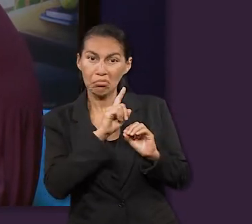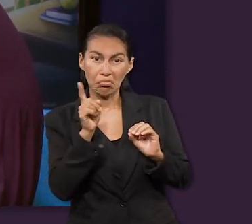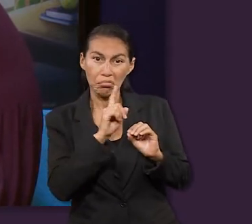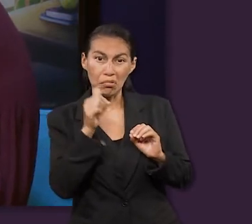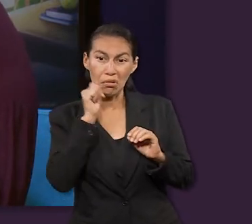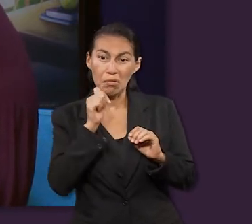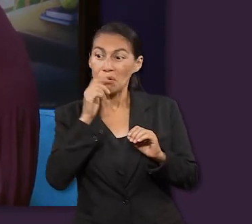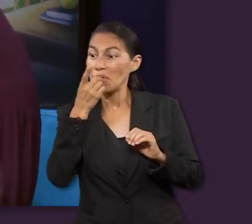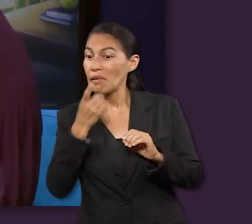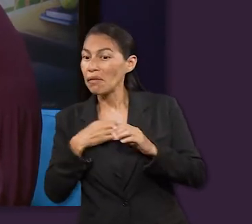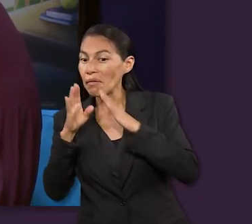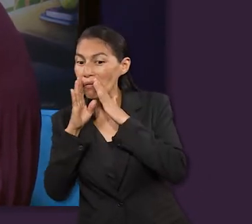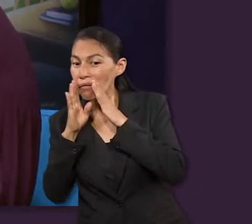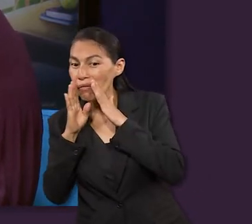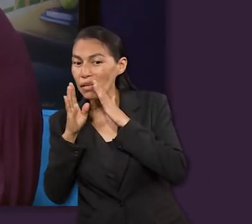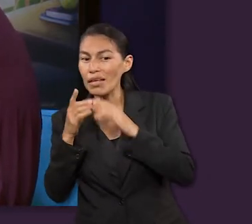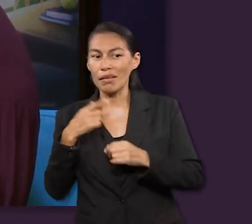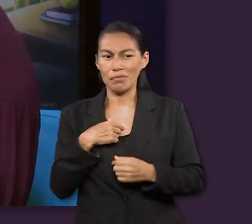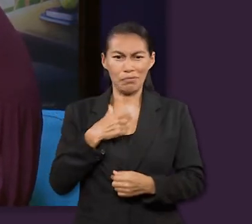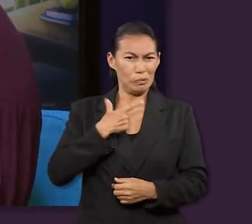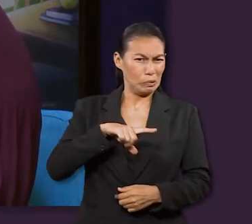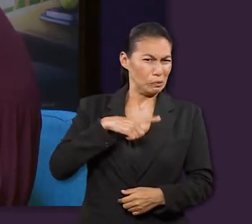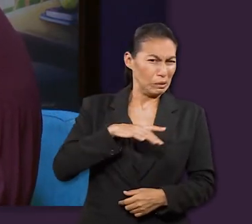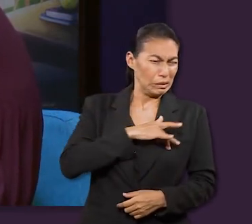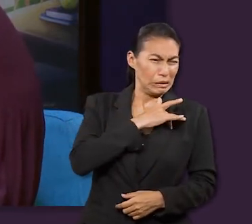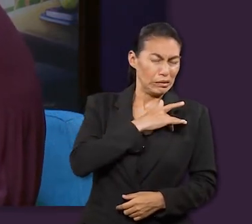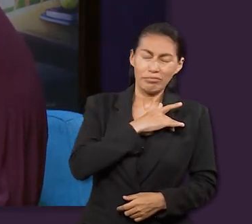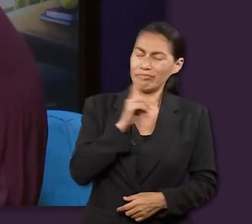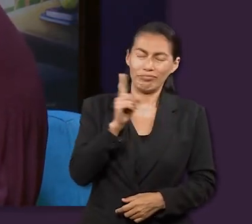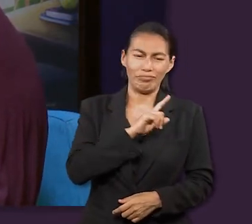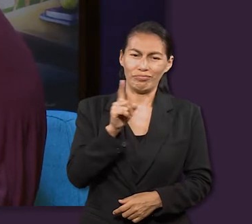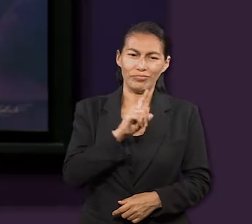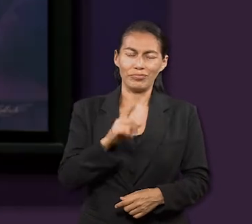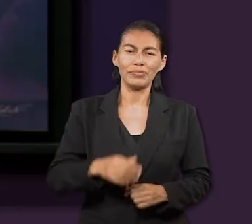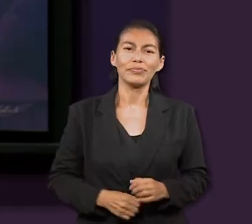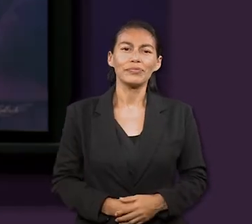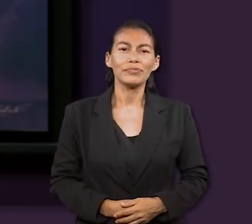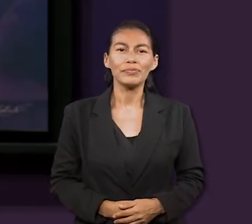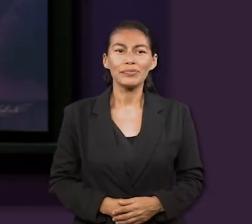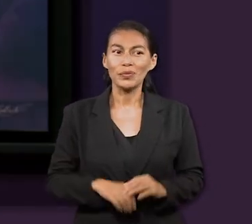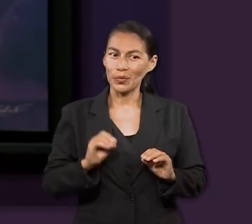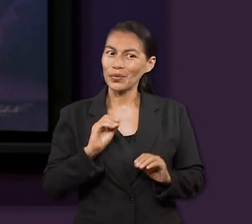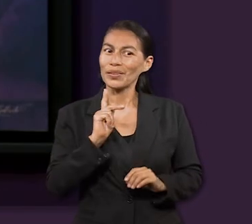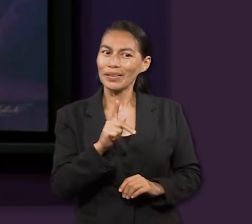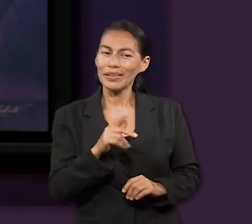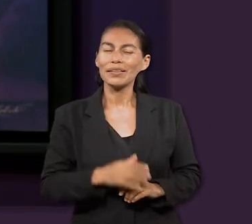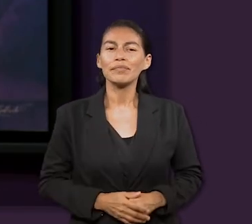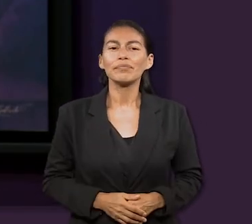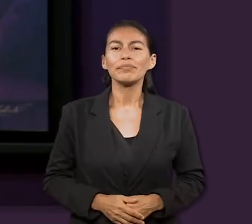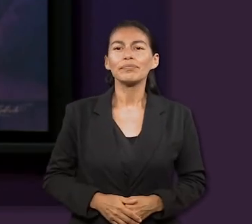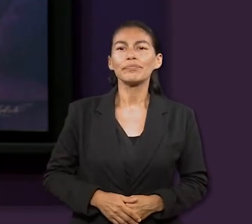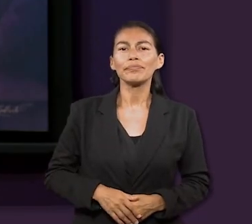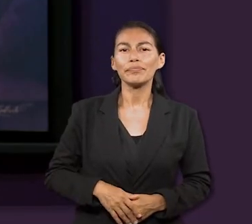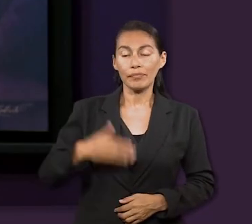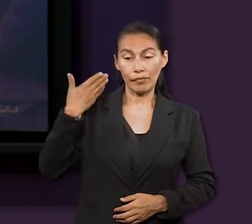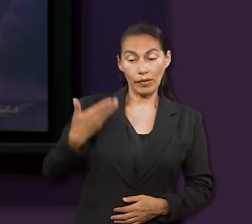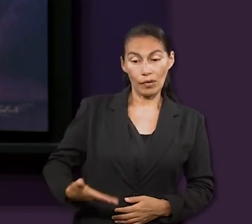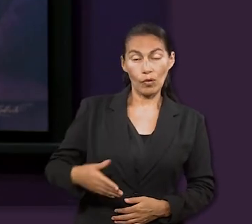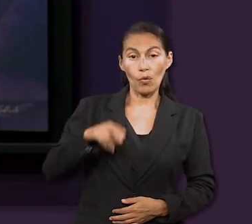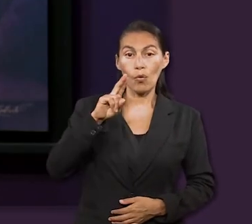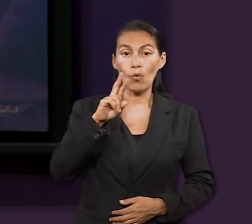sé que me van a dar algo y no me gusta esa sensación. Ok. Mi nombre es Uriel Suárez